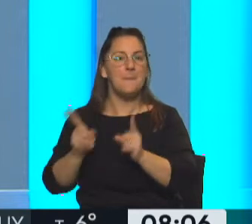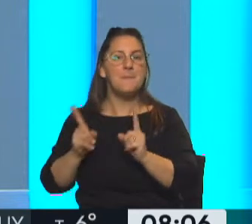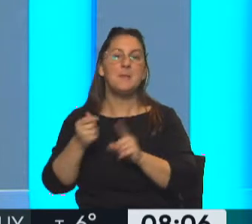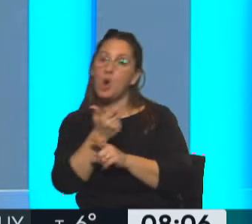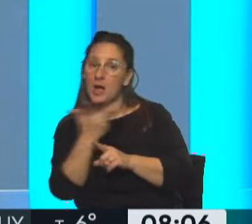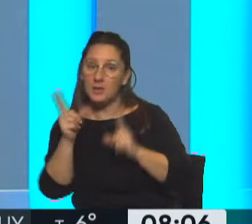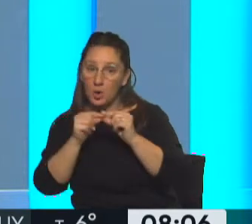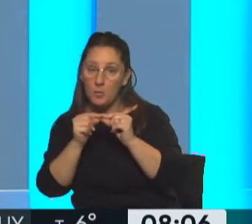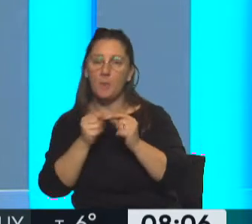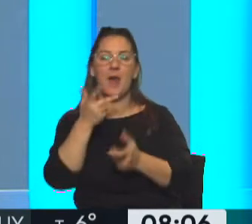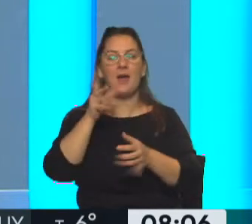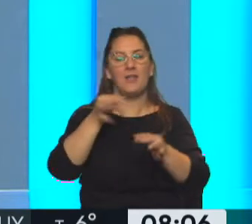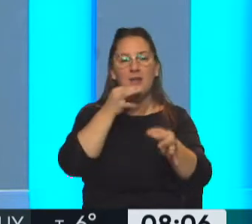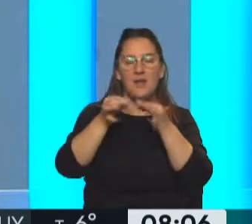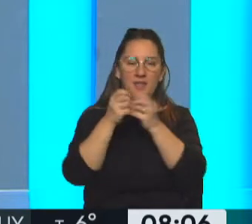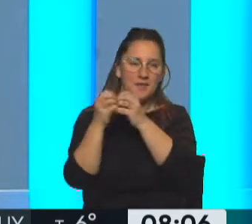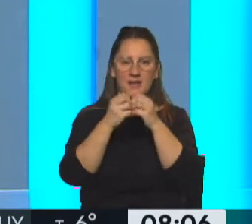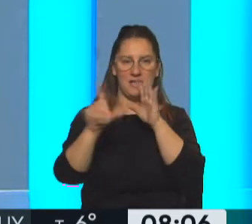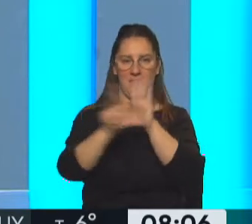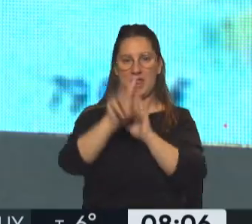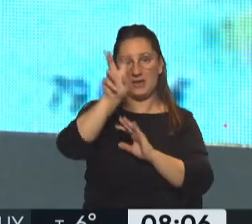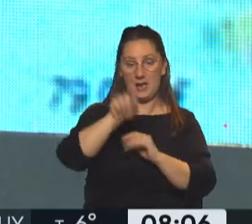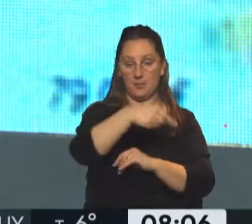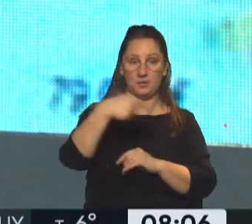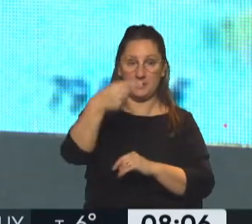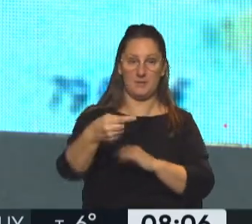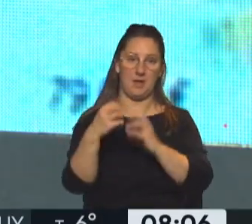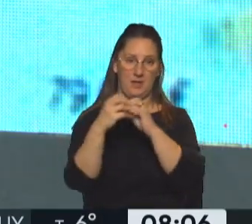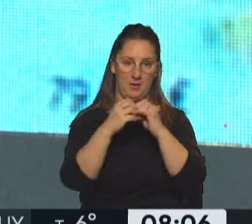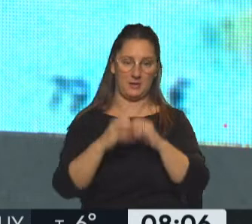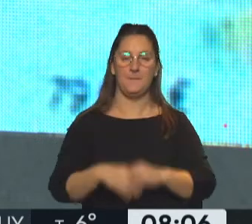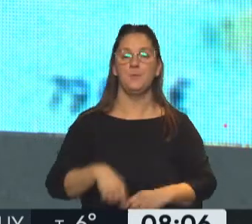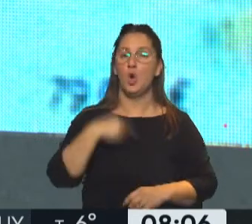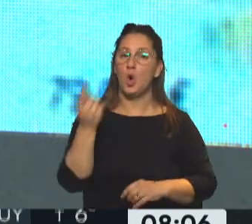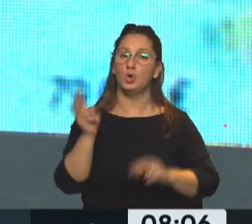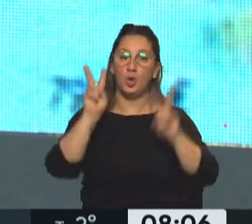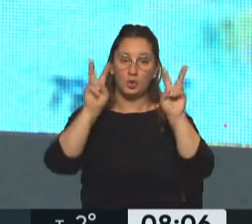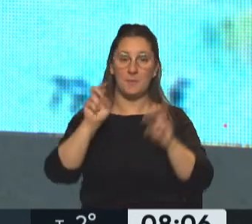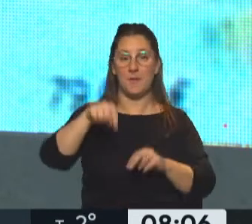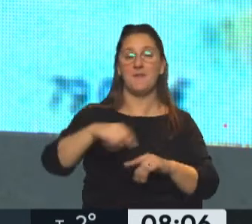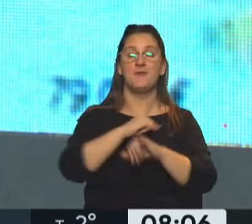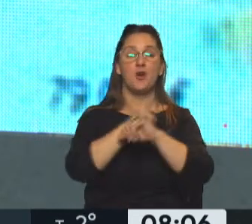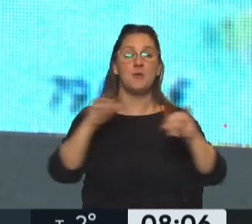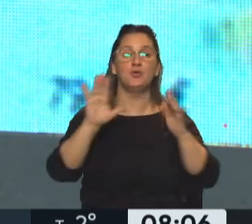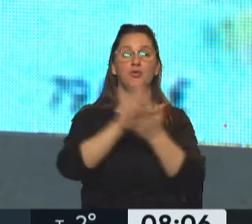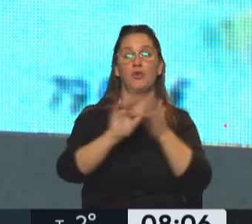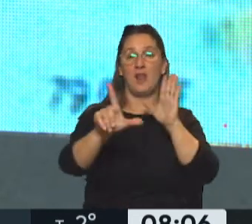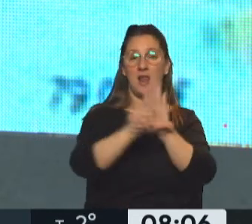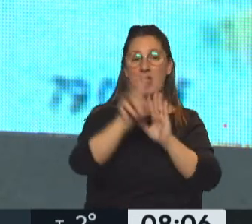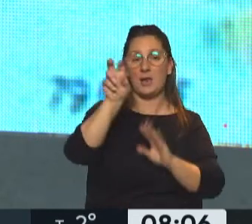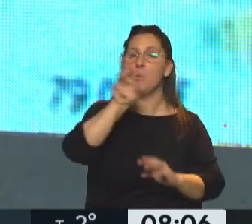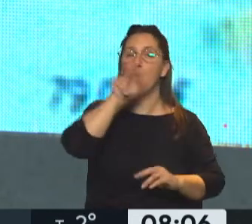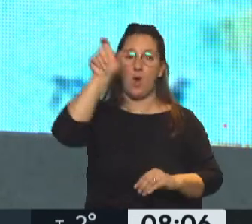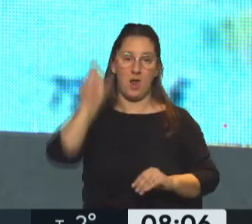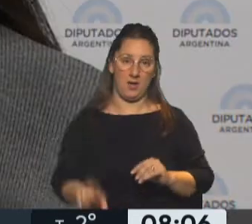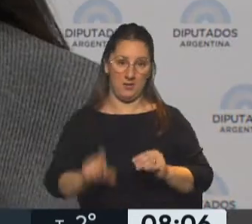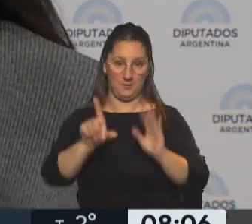número para tratar la ley de alquileres y aprobarla la próxima semana. Federa, ahora seguimos hablando de otro tema legislativo, pero antes esta nota respecto a la ley de alquileres con una legisladora.